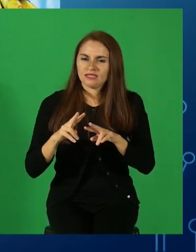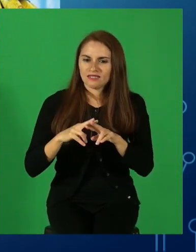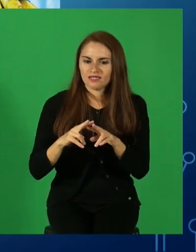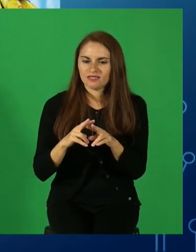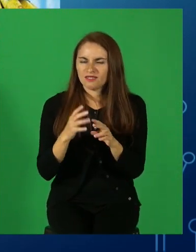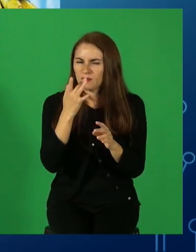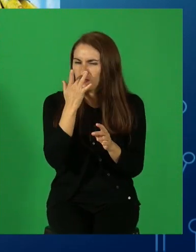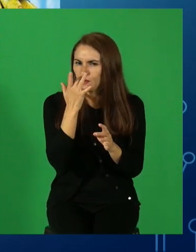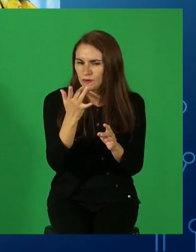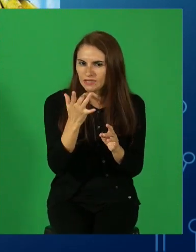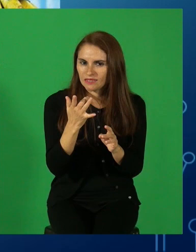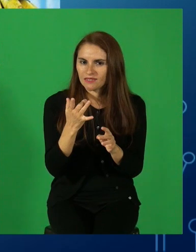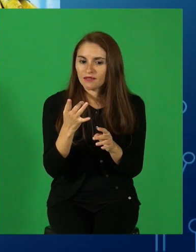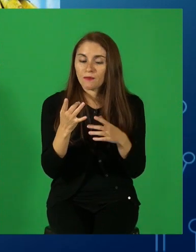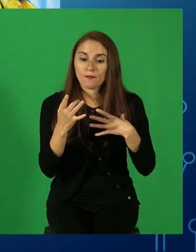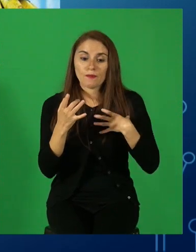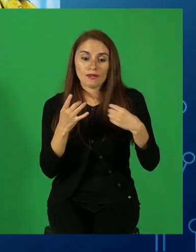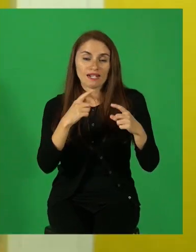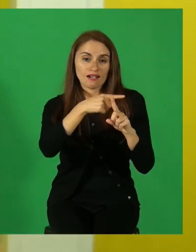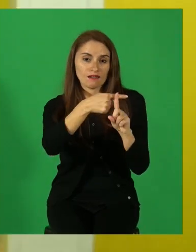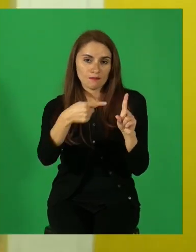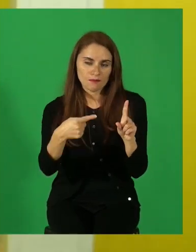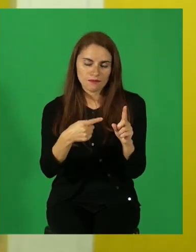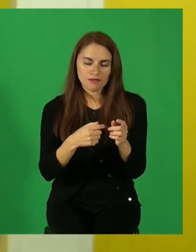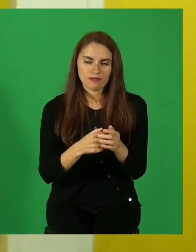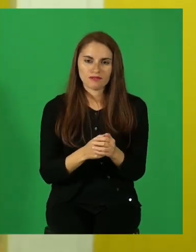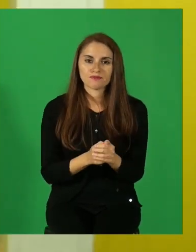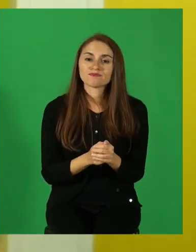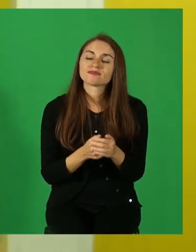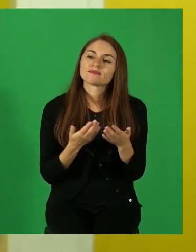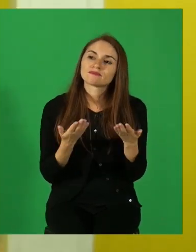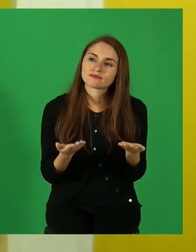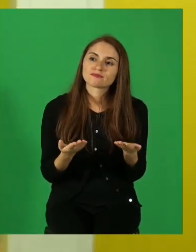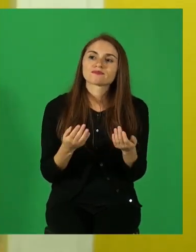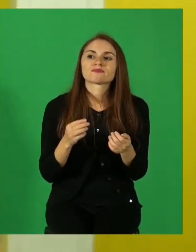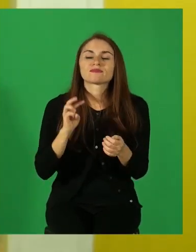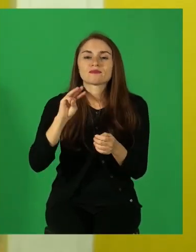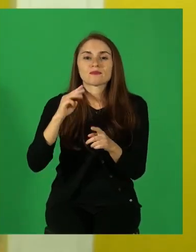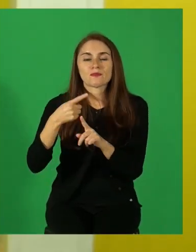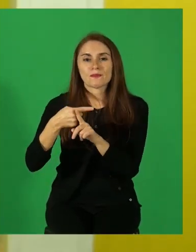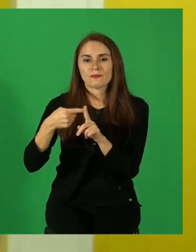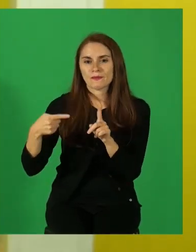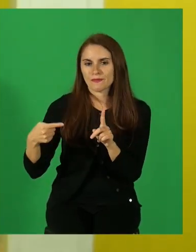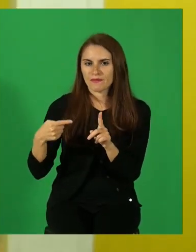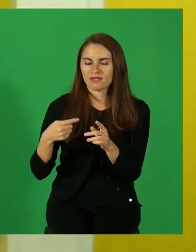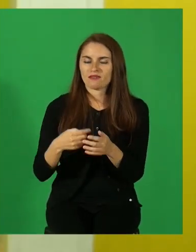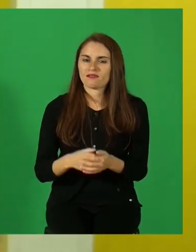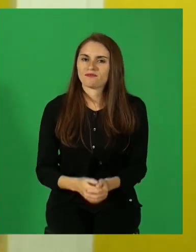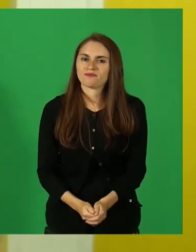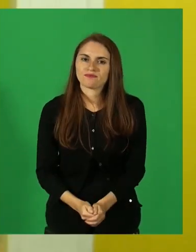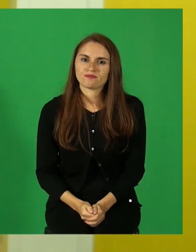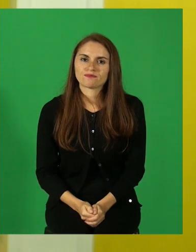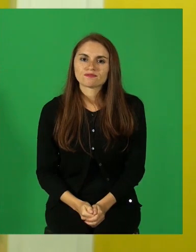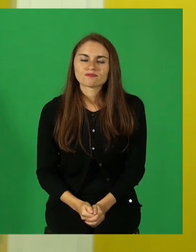crueles para su hijastra, en este caso. Y sí, es la madrastra.